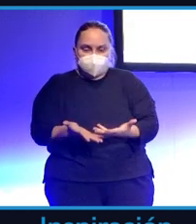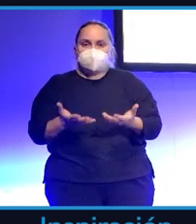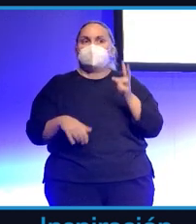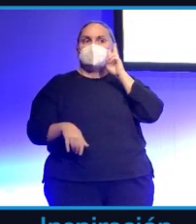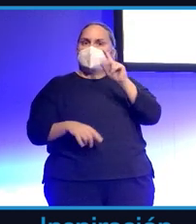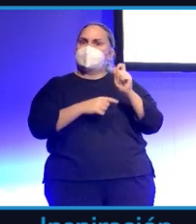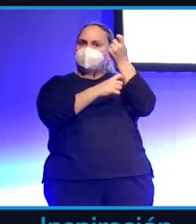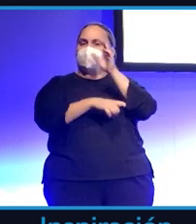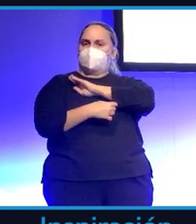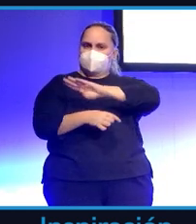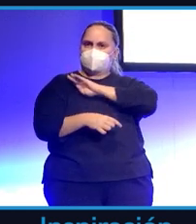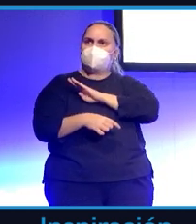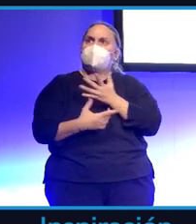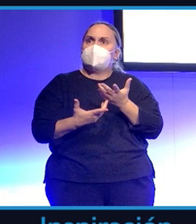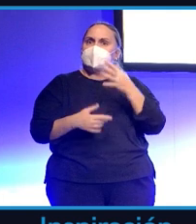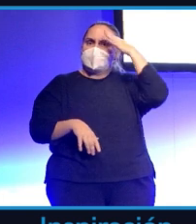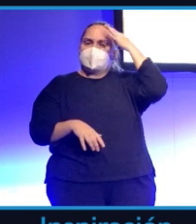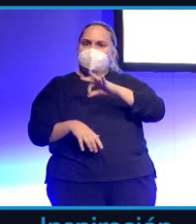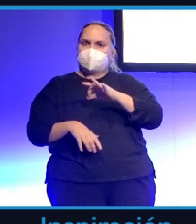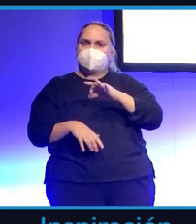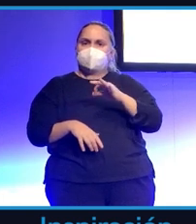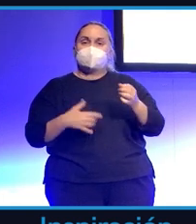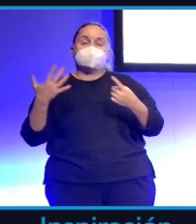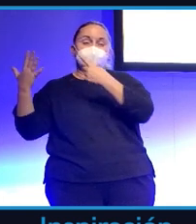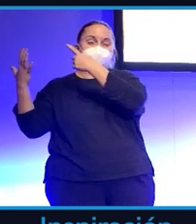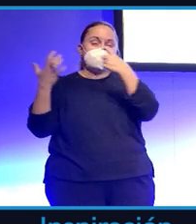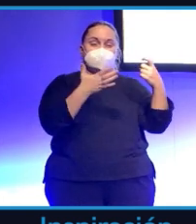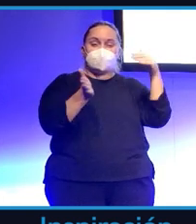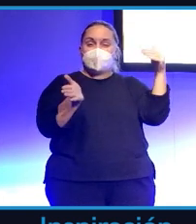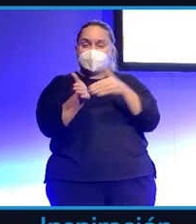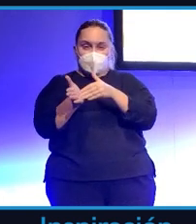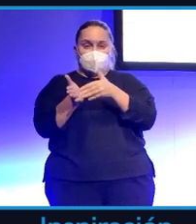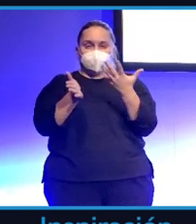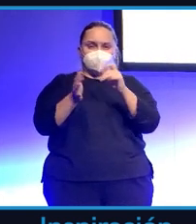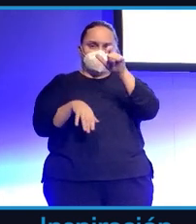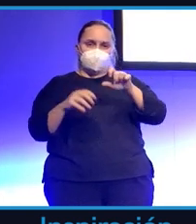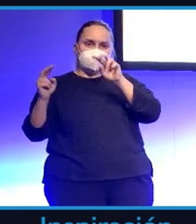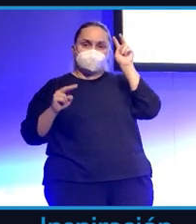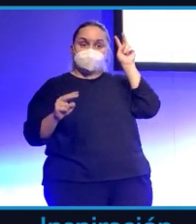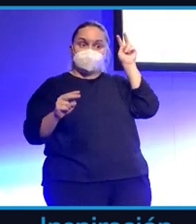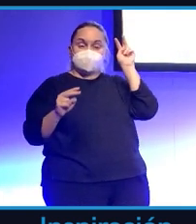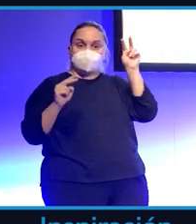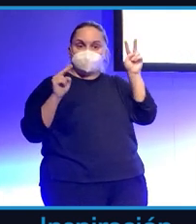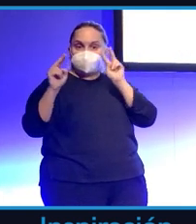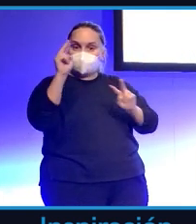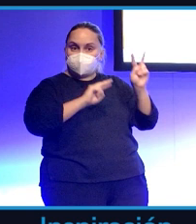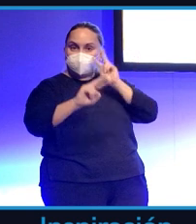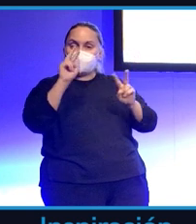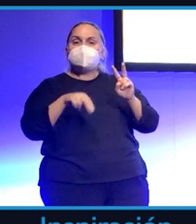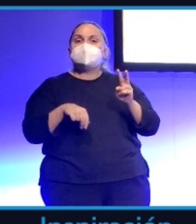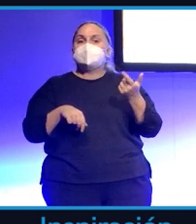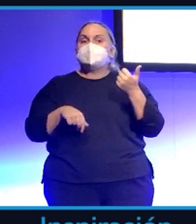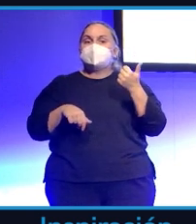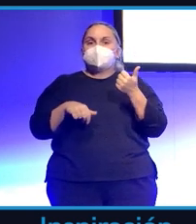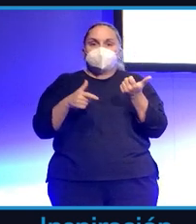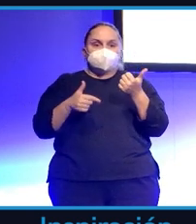que tuvieron 600.000 espectadores de audiencia, un mundial de globos, que es el típico juego que hacíamos de niños